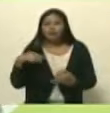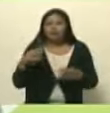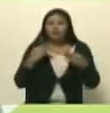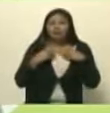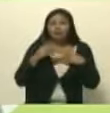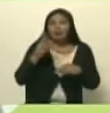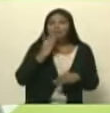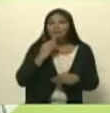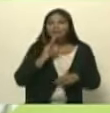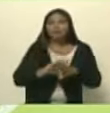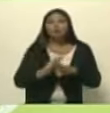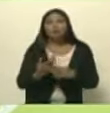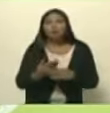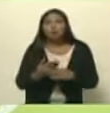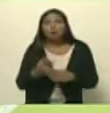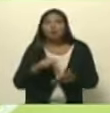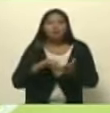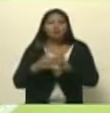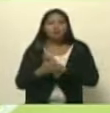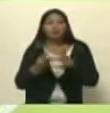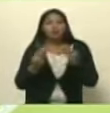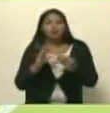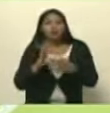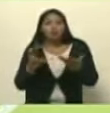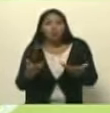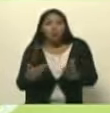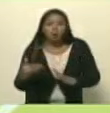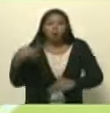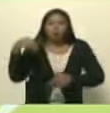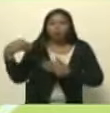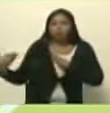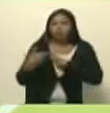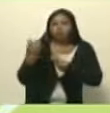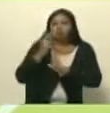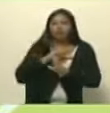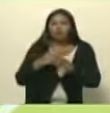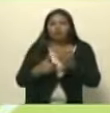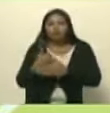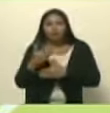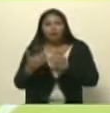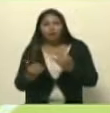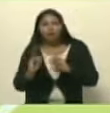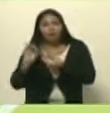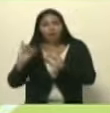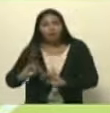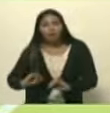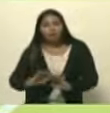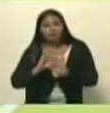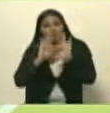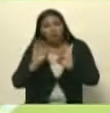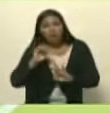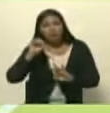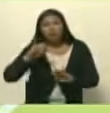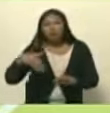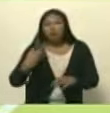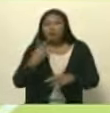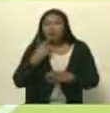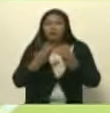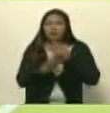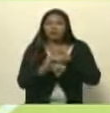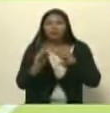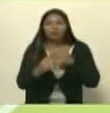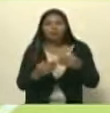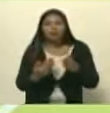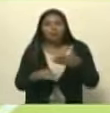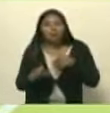experiencia porque significó cuando hay intervención directa de las masas ahí si se puede hablar de la democracia